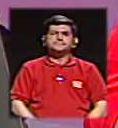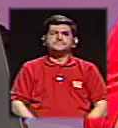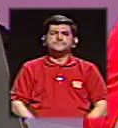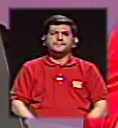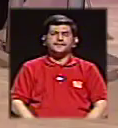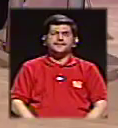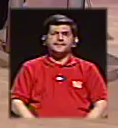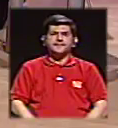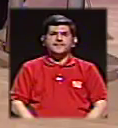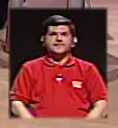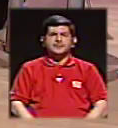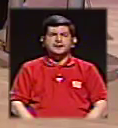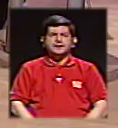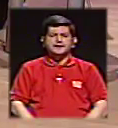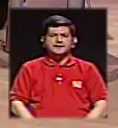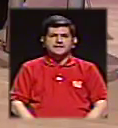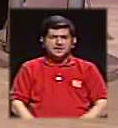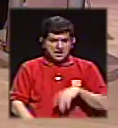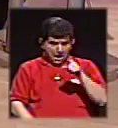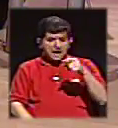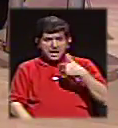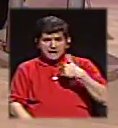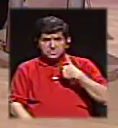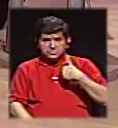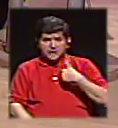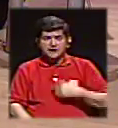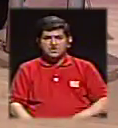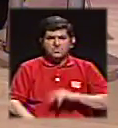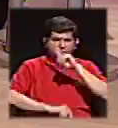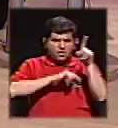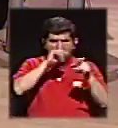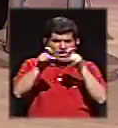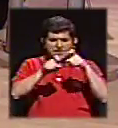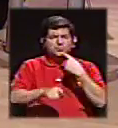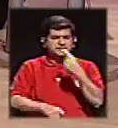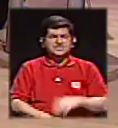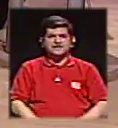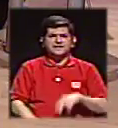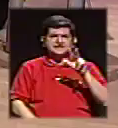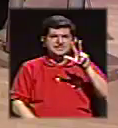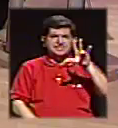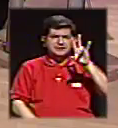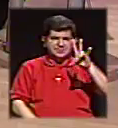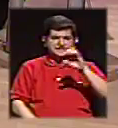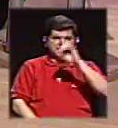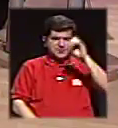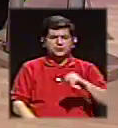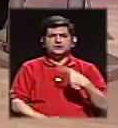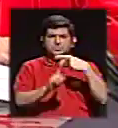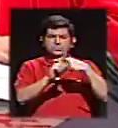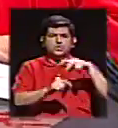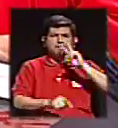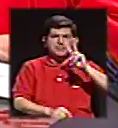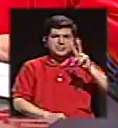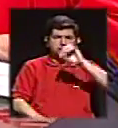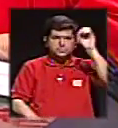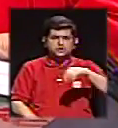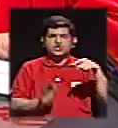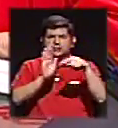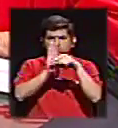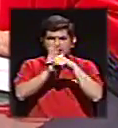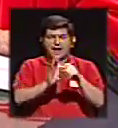Pero hasta años... Si lo debemos tener... No, no, aquí está. Según la encuesta de Unimer, tiene 37 positivos y 22 negativos.